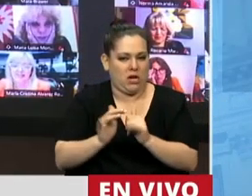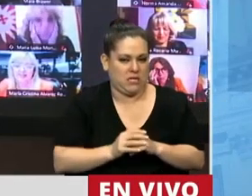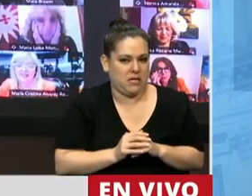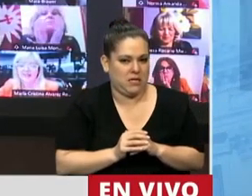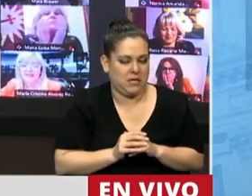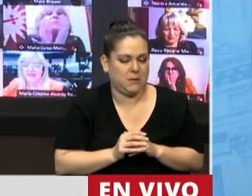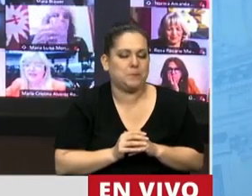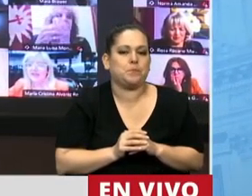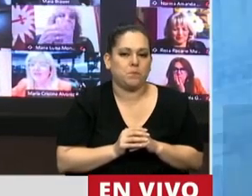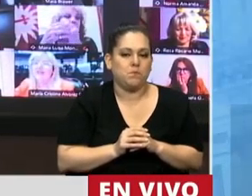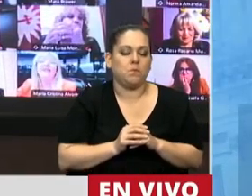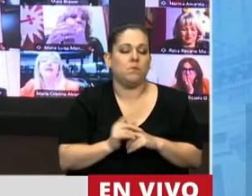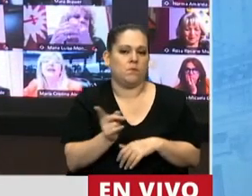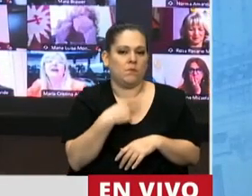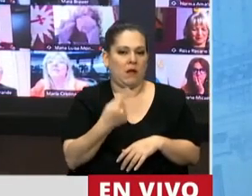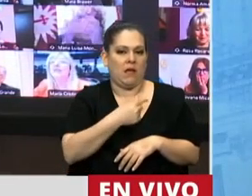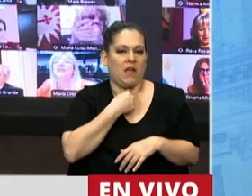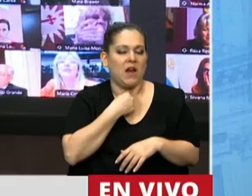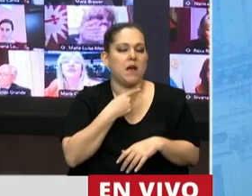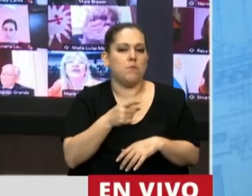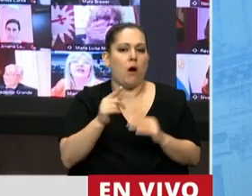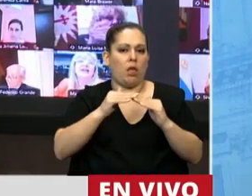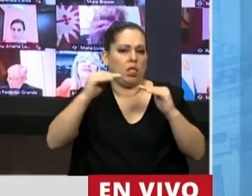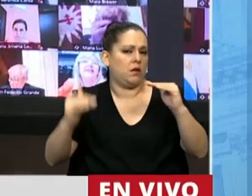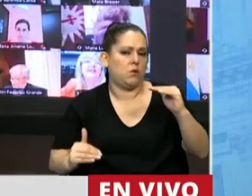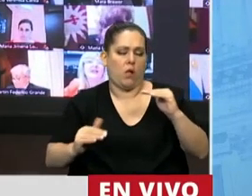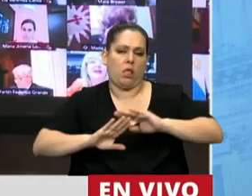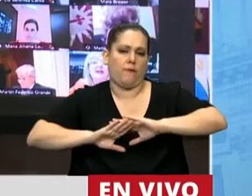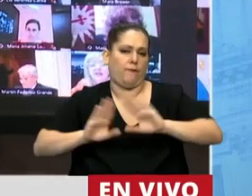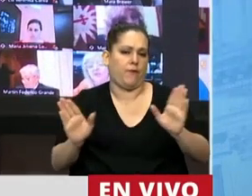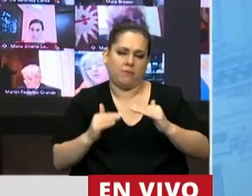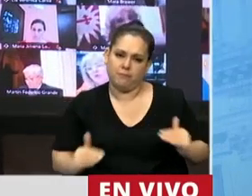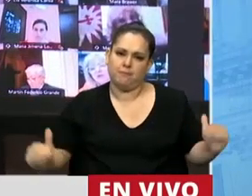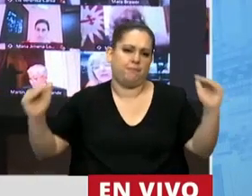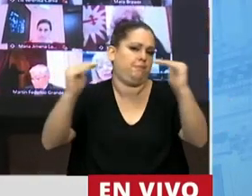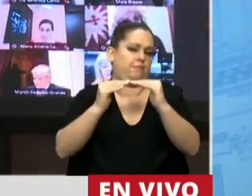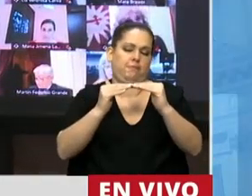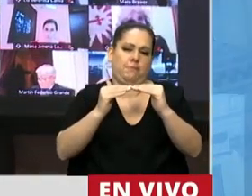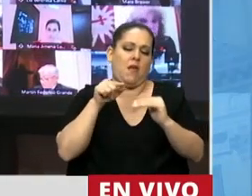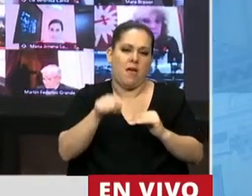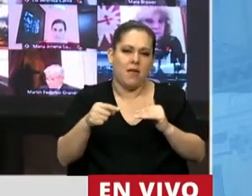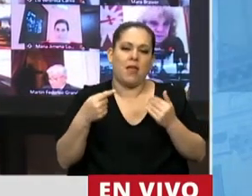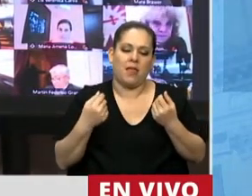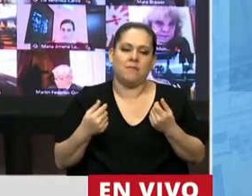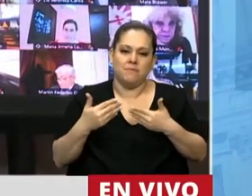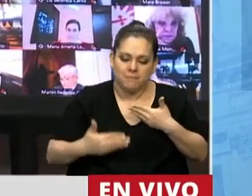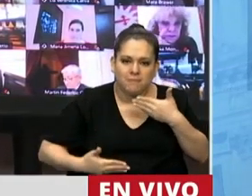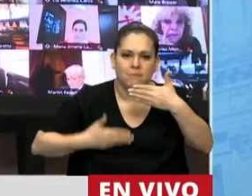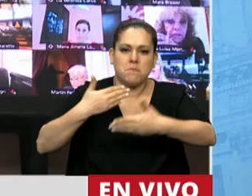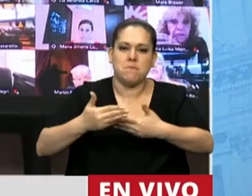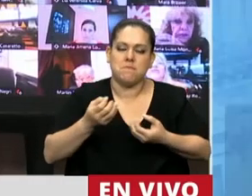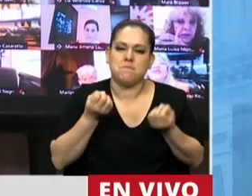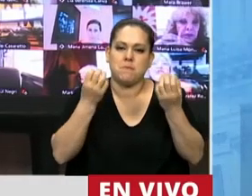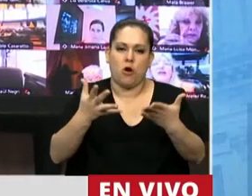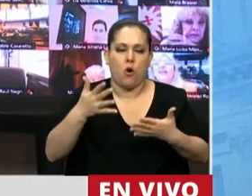De esta manera pretendemos erradicar esta desigualdad y cuando uno erradica desigualdad se da un paso más hacia la justicia social.